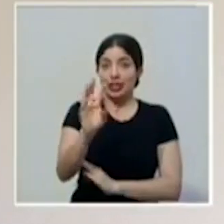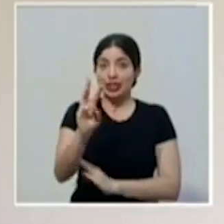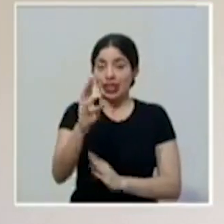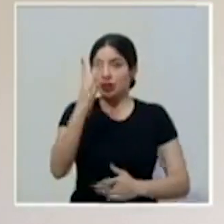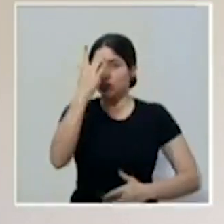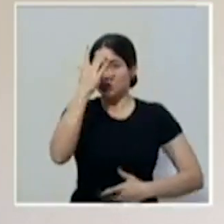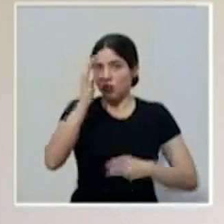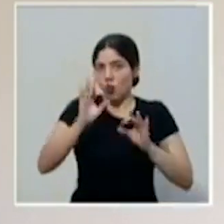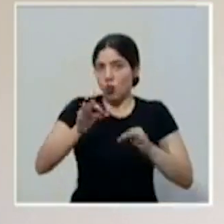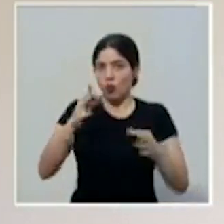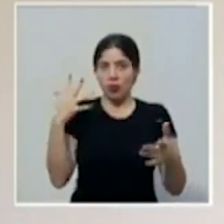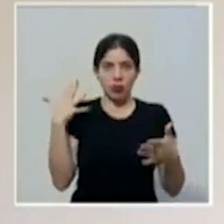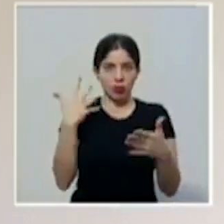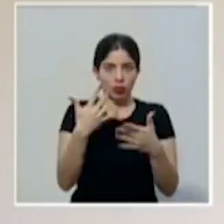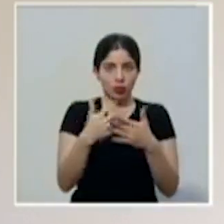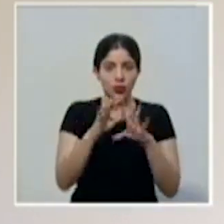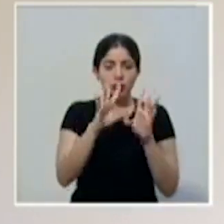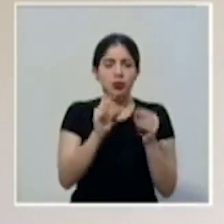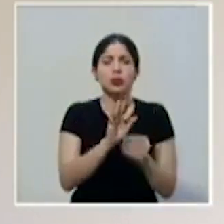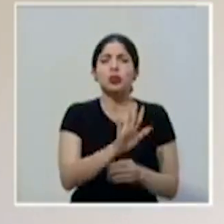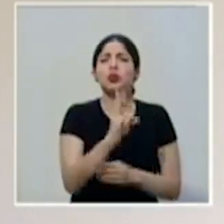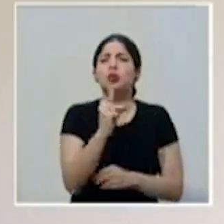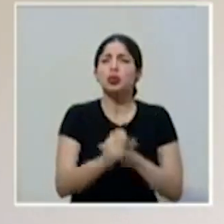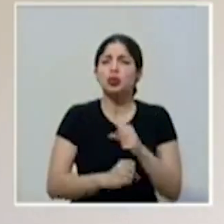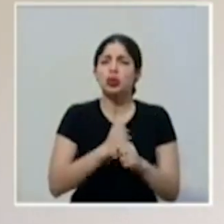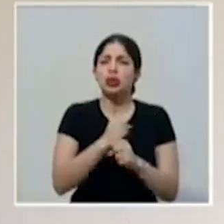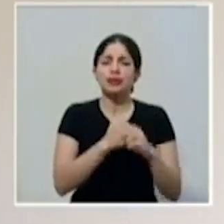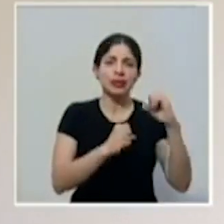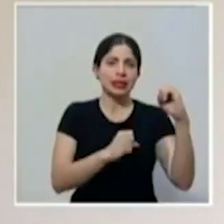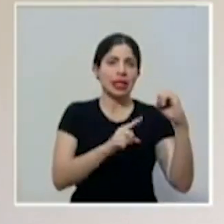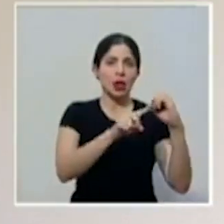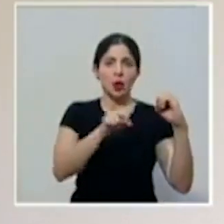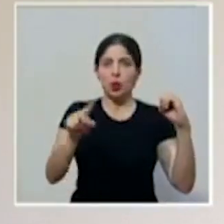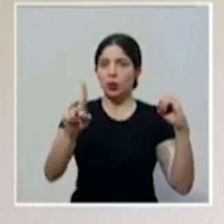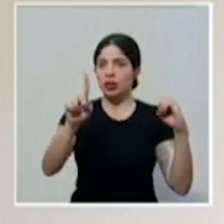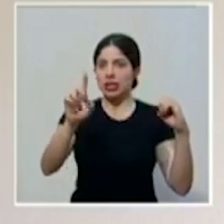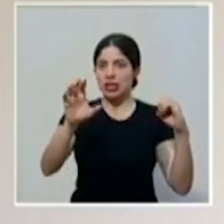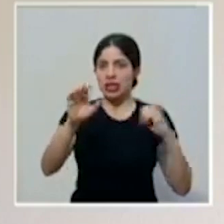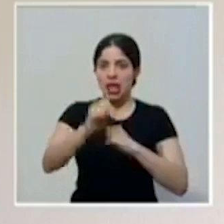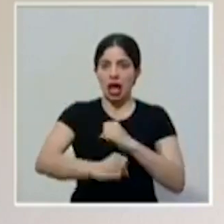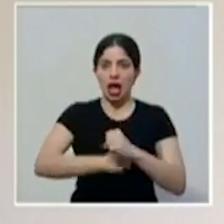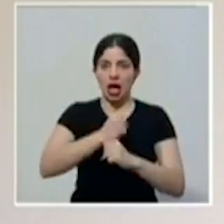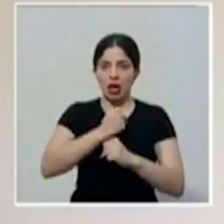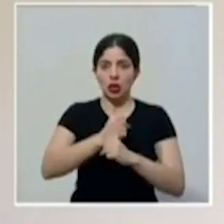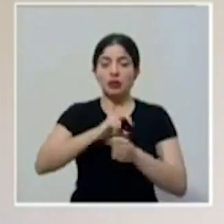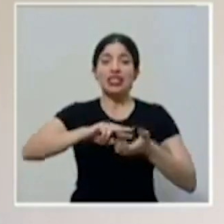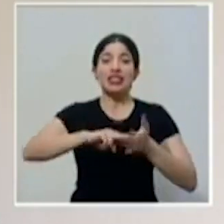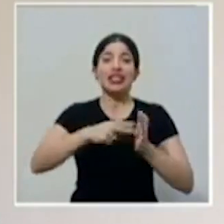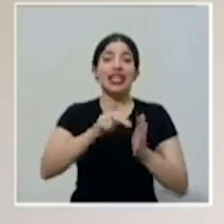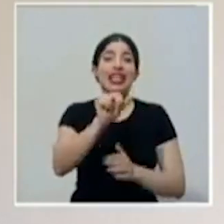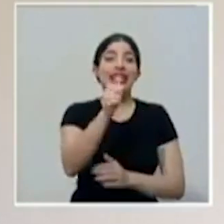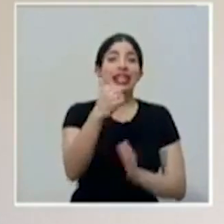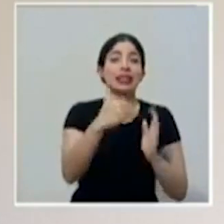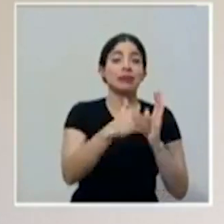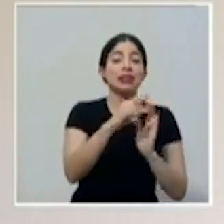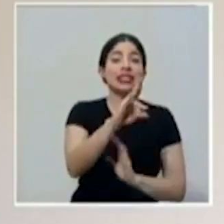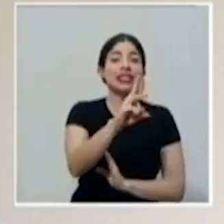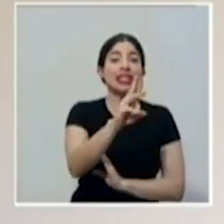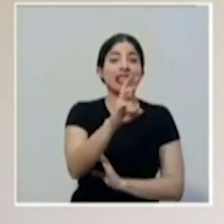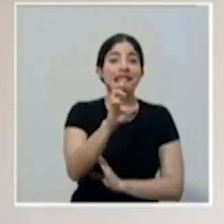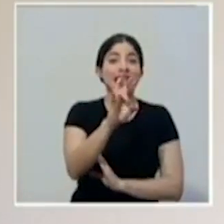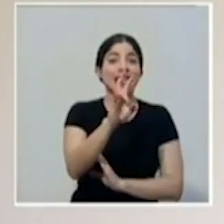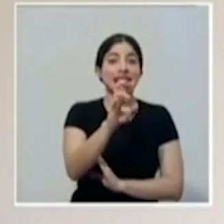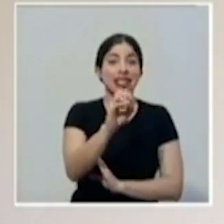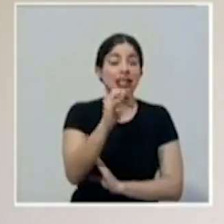casos confirmados, con un rango de edad que va de los 0 a los 100 años. Se trata de 10,670